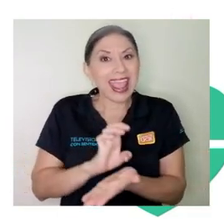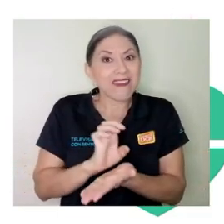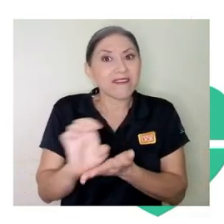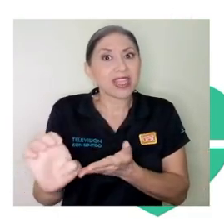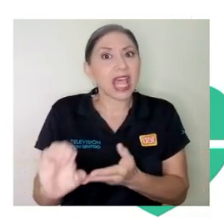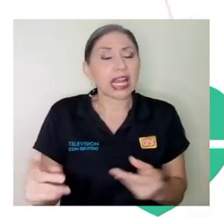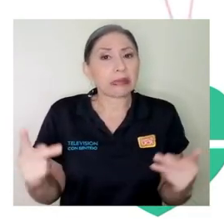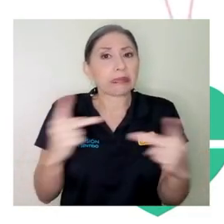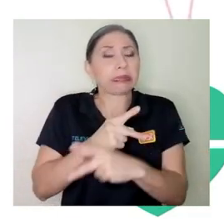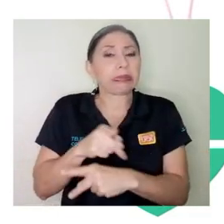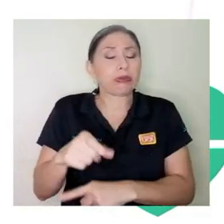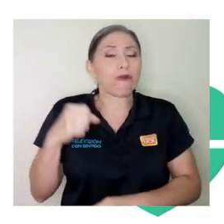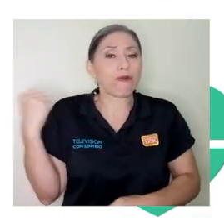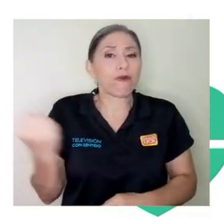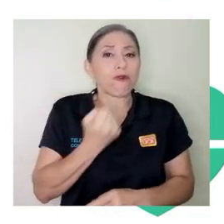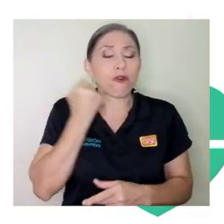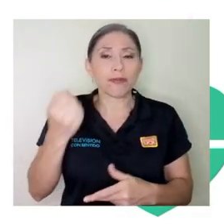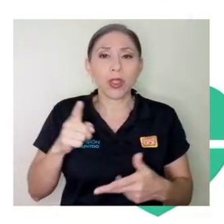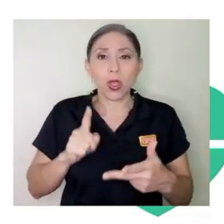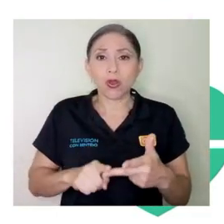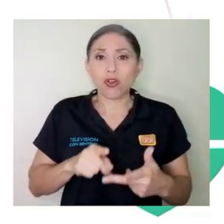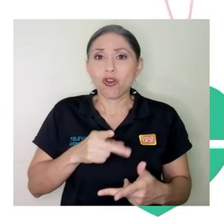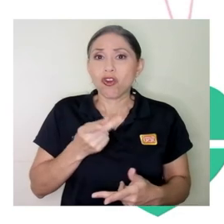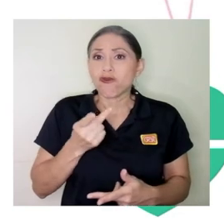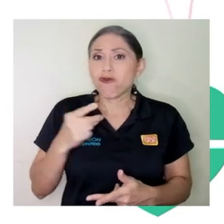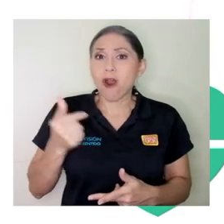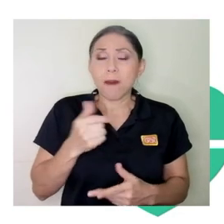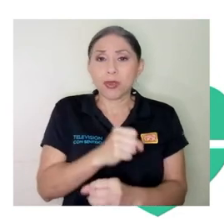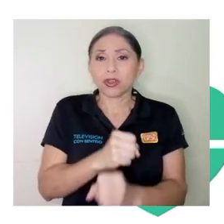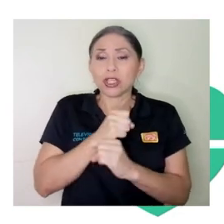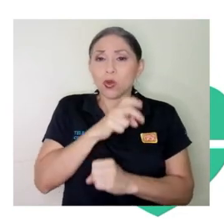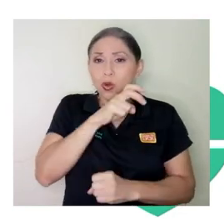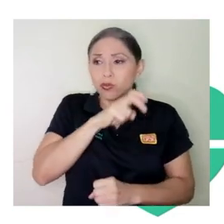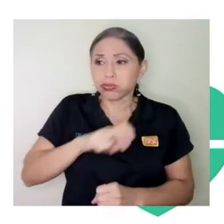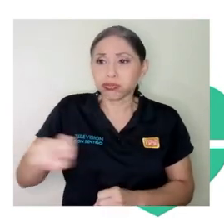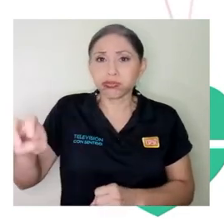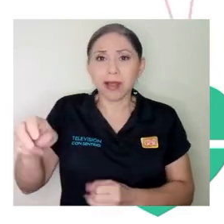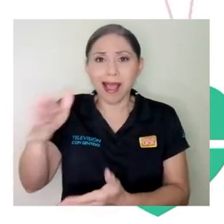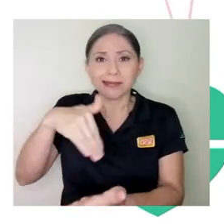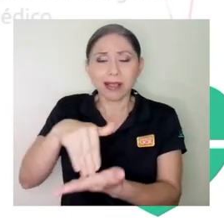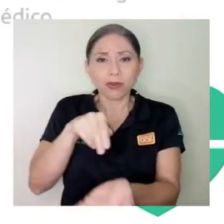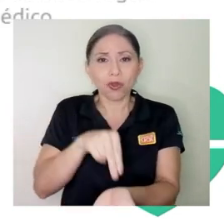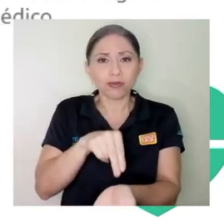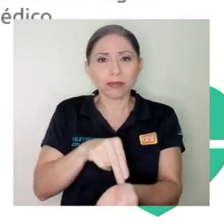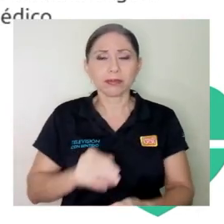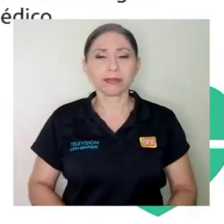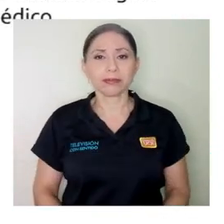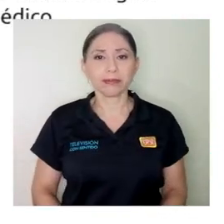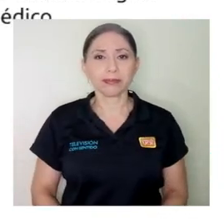si agraven más las lesiones y ofrecer un traslado rápido y seguro al centro hospitalario.